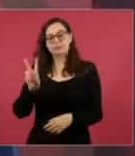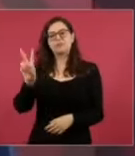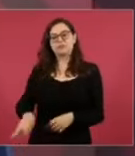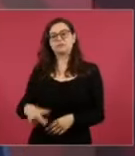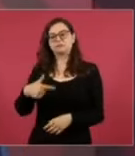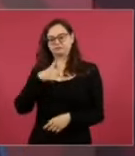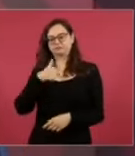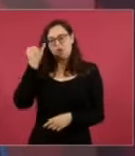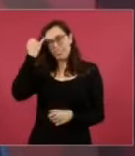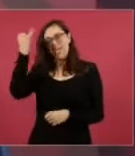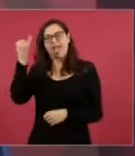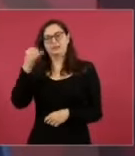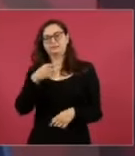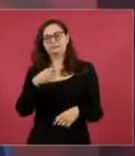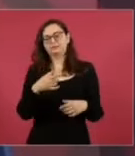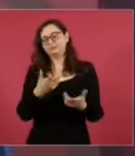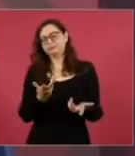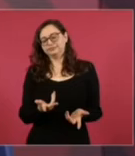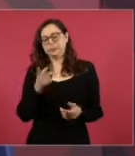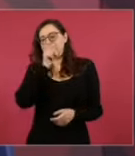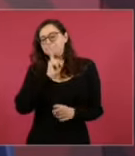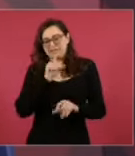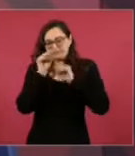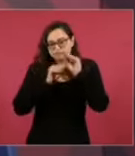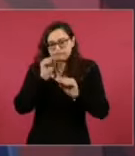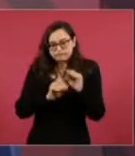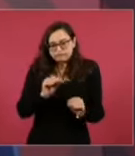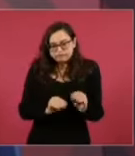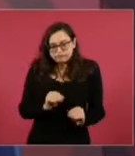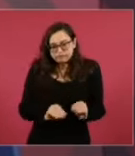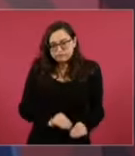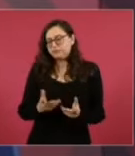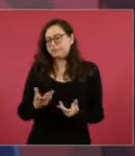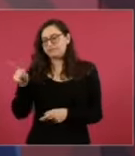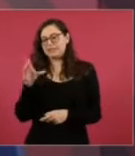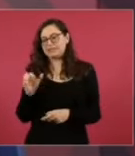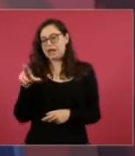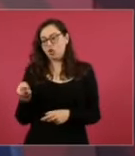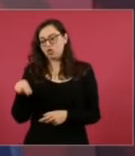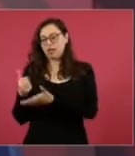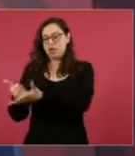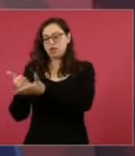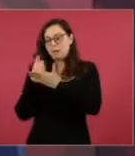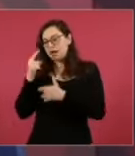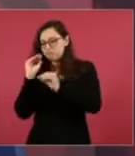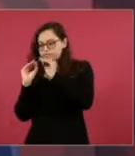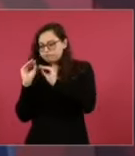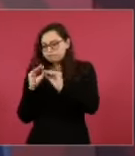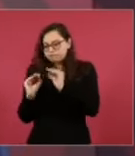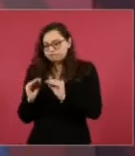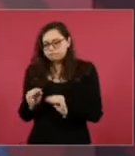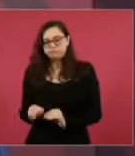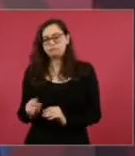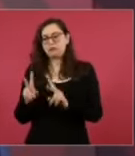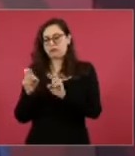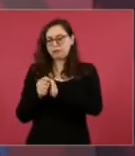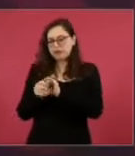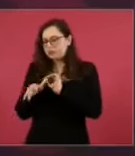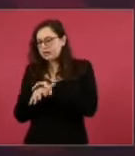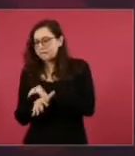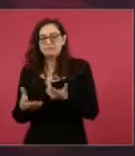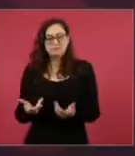junto con Cerón, de todo el proceso de investigación y de todo lo relacionado con Ayotzinapa.